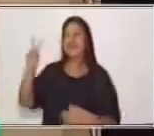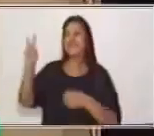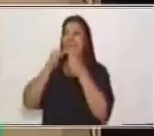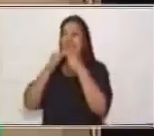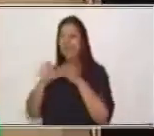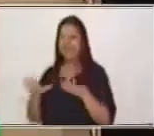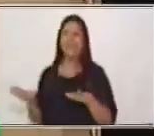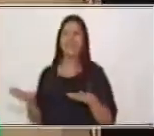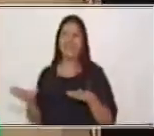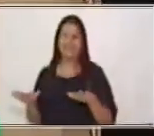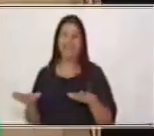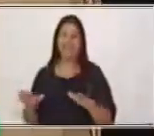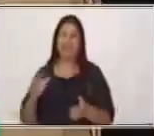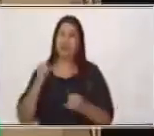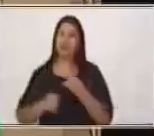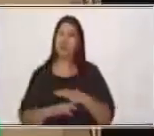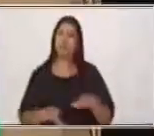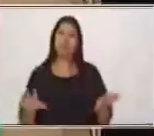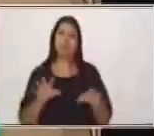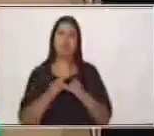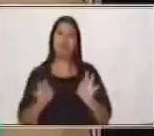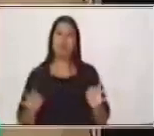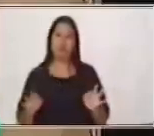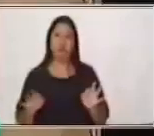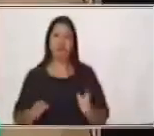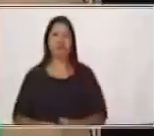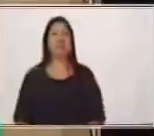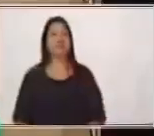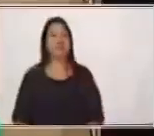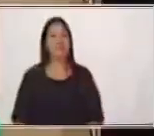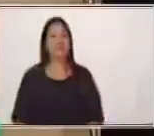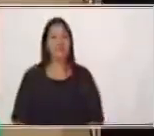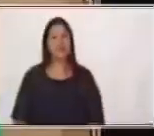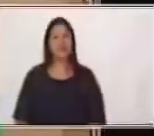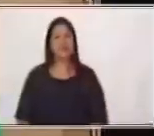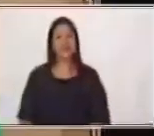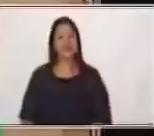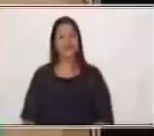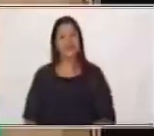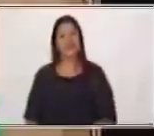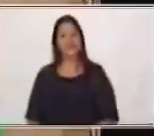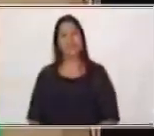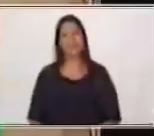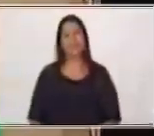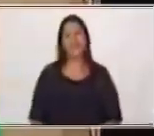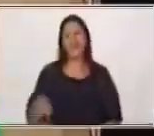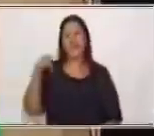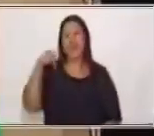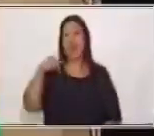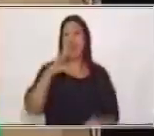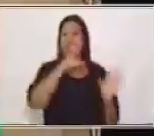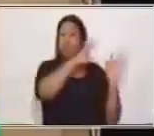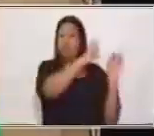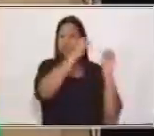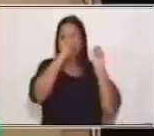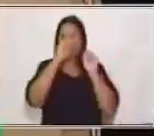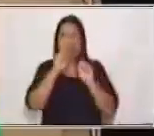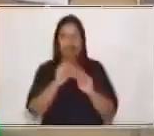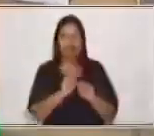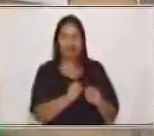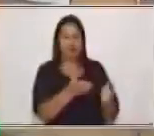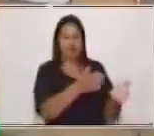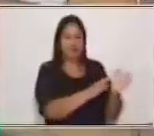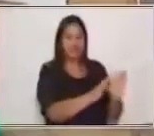animales. Muy bien. Ahora vamos a ver la siguiente. Vamos a quitar nuestros dibujitos para que no se nos dificulte